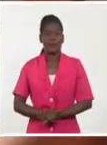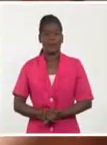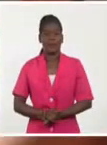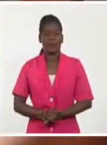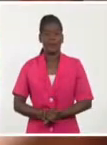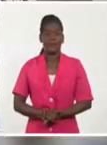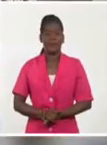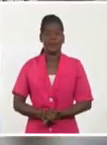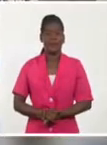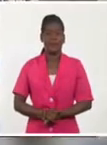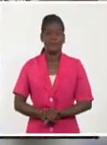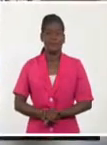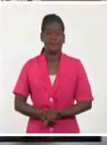Informativo de la Televisión Cubana.